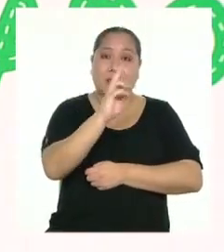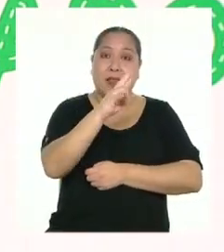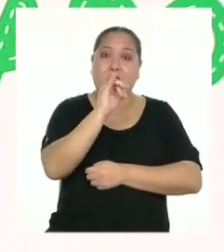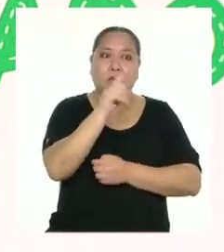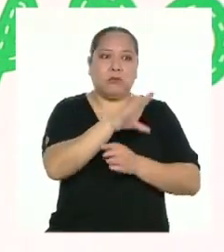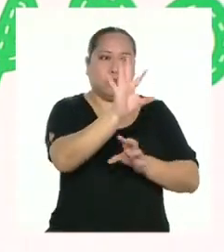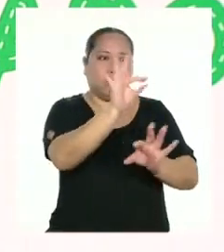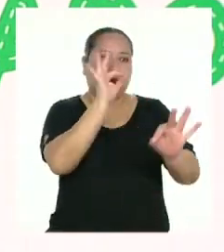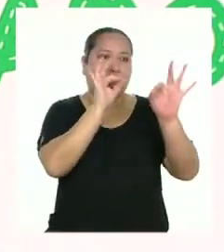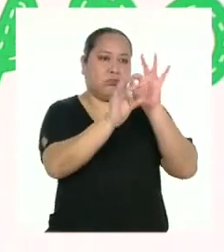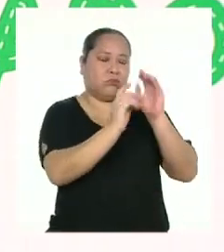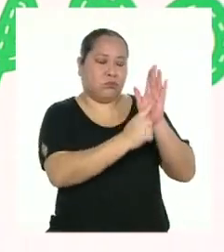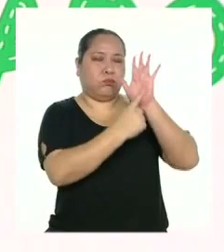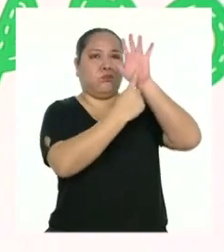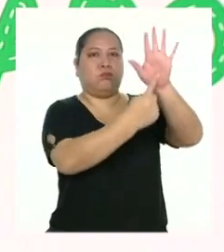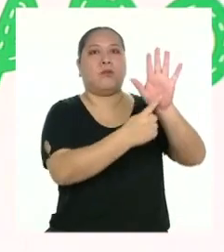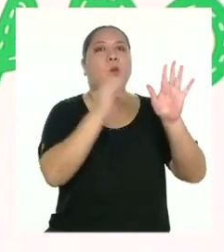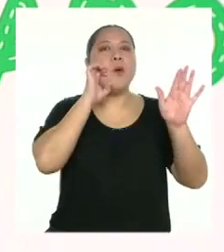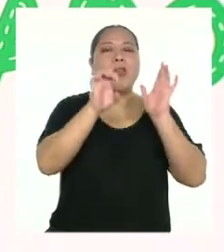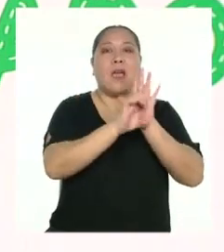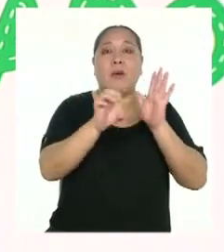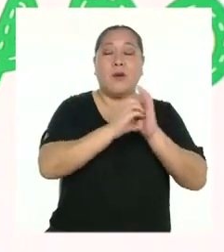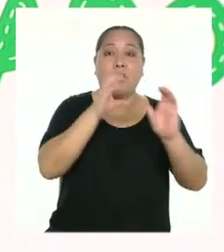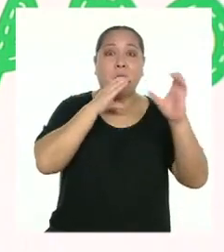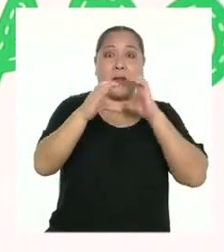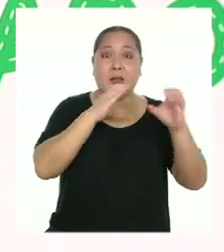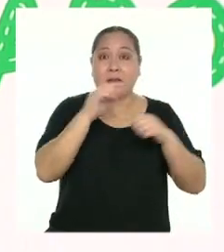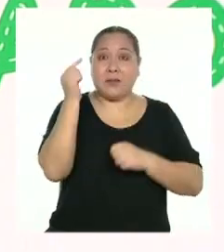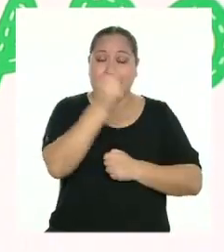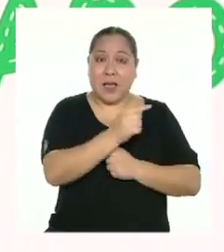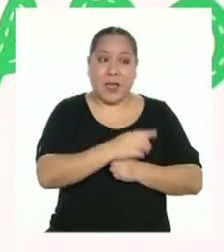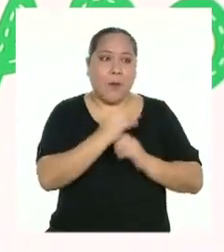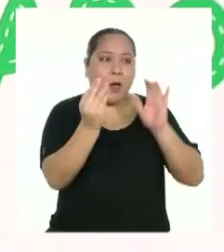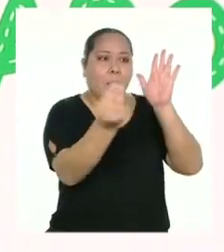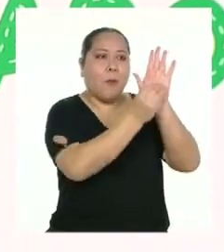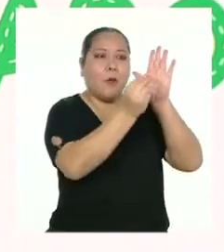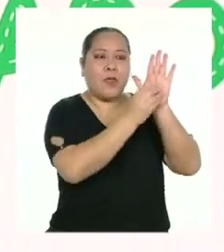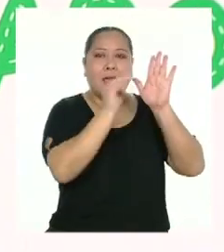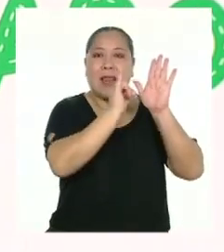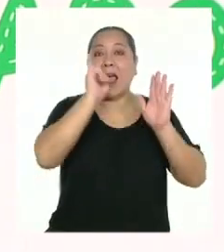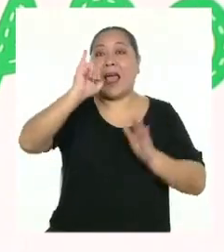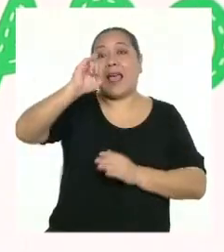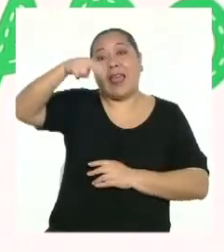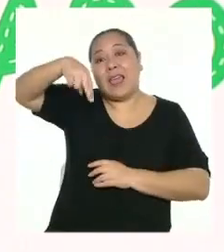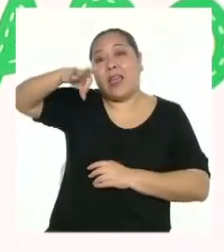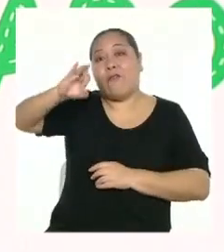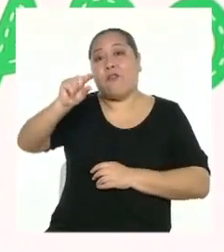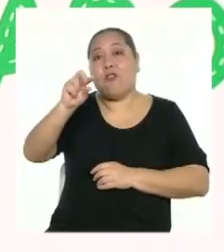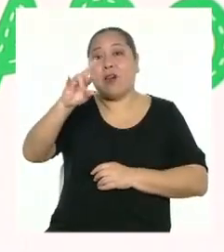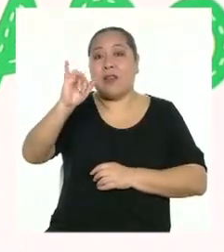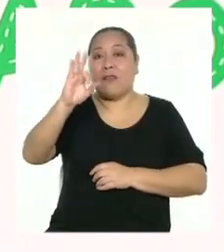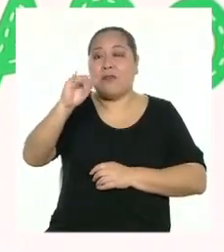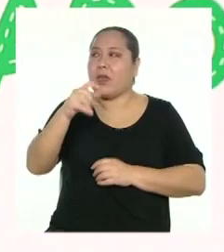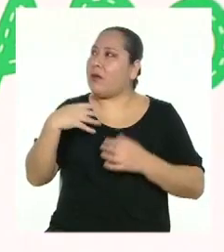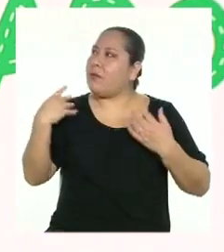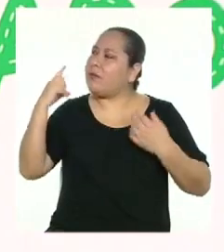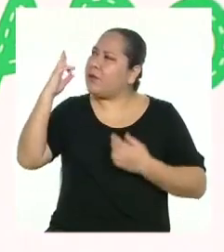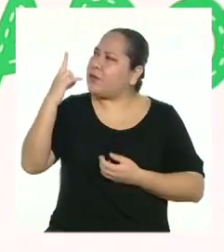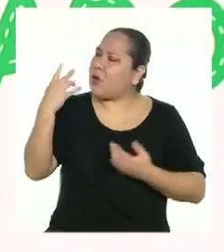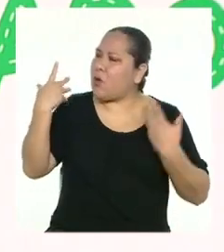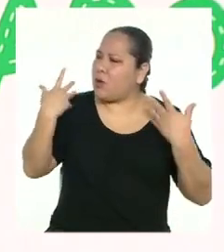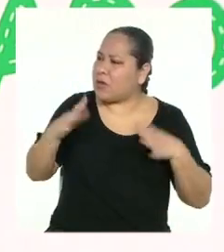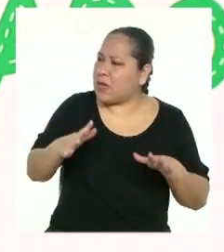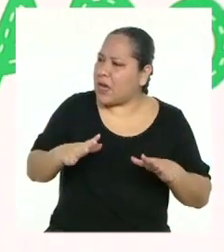secciones, como por ejemplo la del área de comunicación, ya que ahí colocaré la infografía. Profesora, y una vez que tenemos